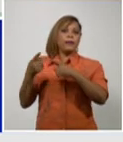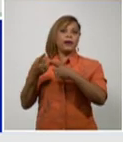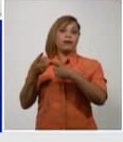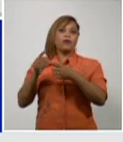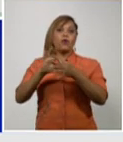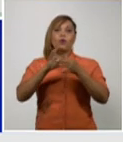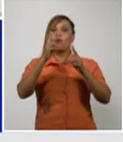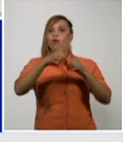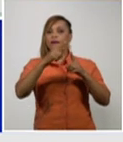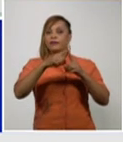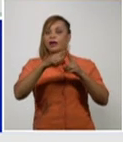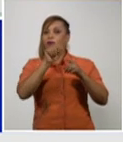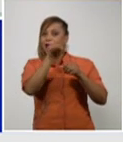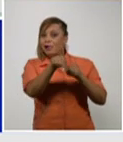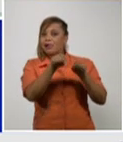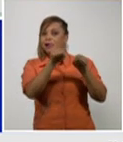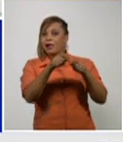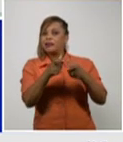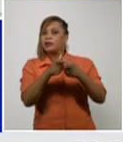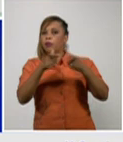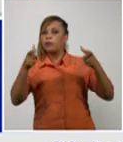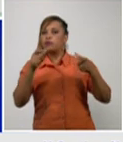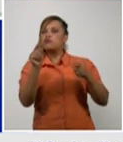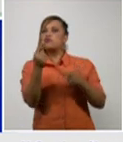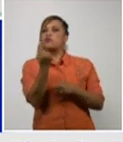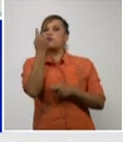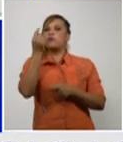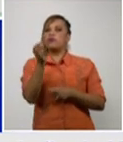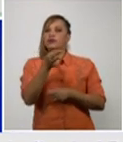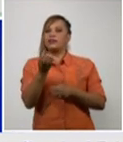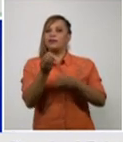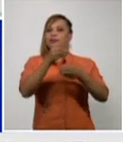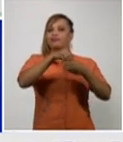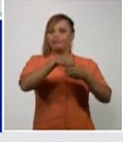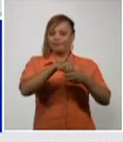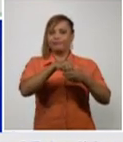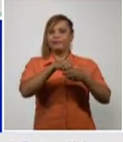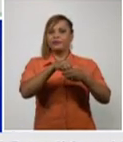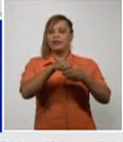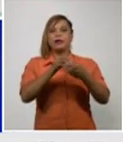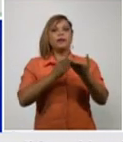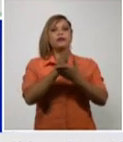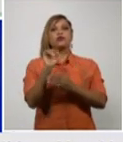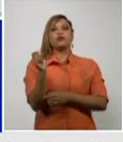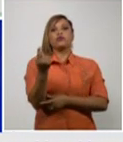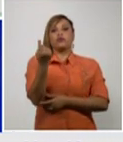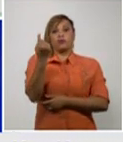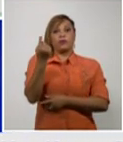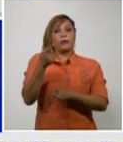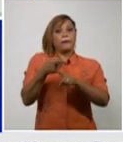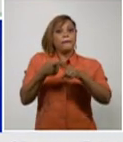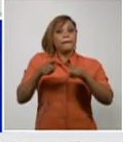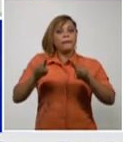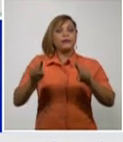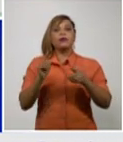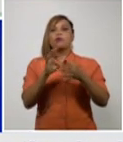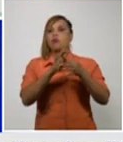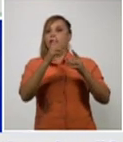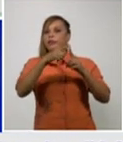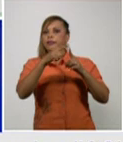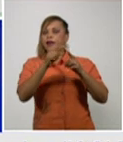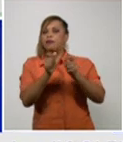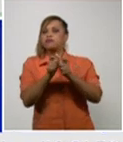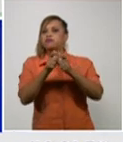se incrementa un municipio más se había mantenido con uno solo pero Guantánamo incrementa